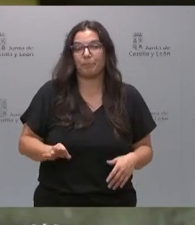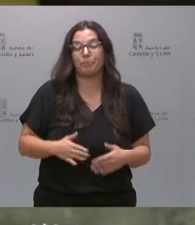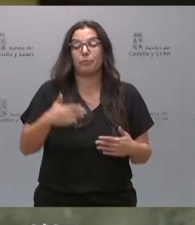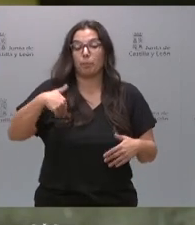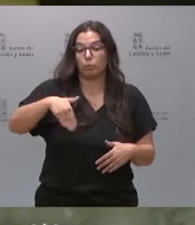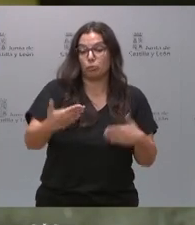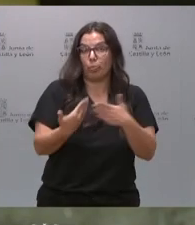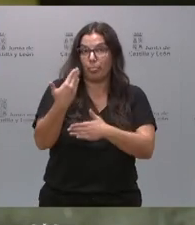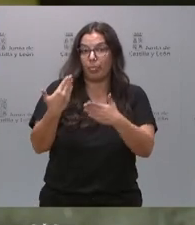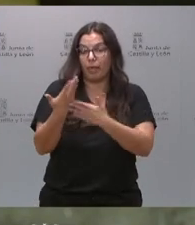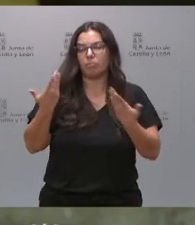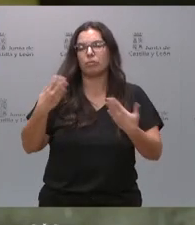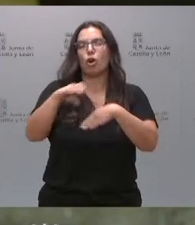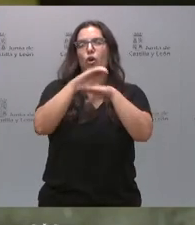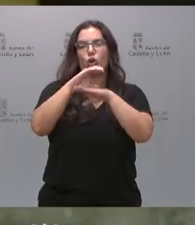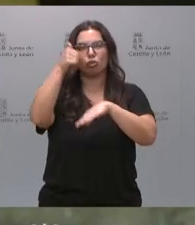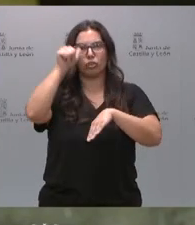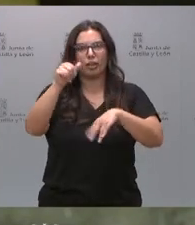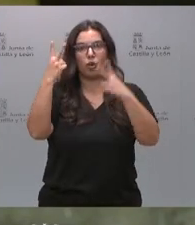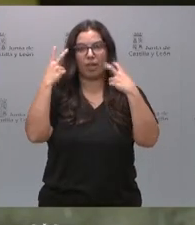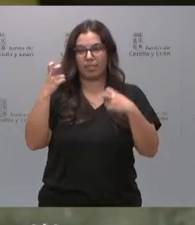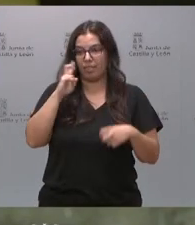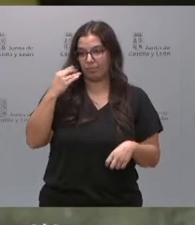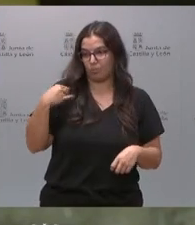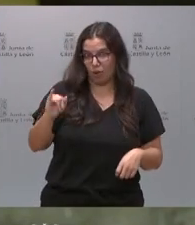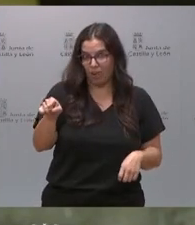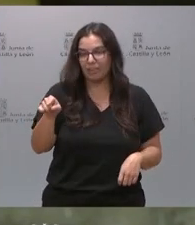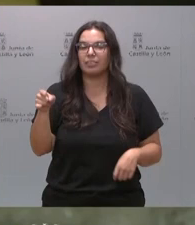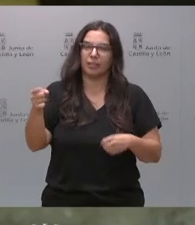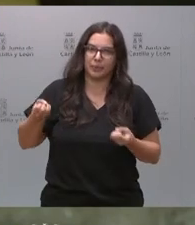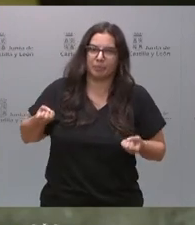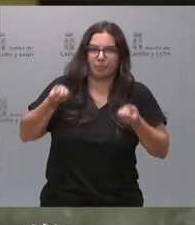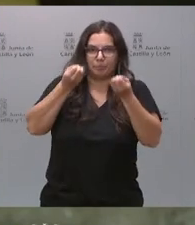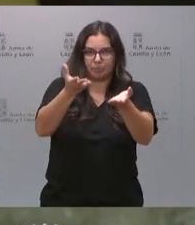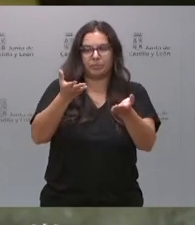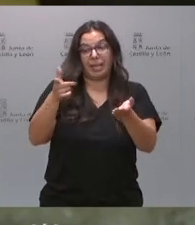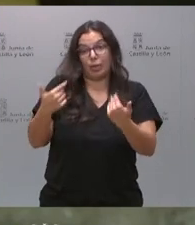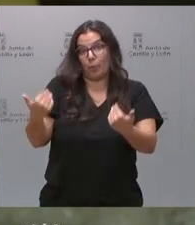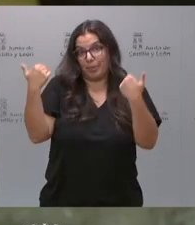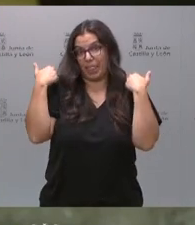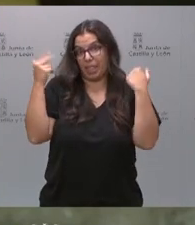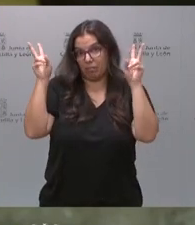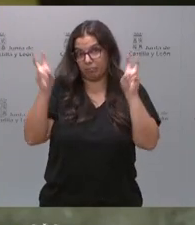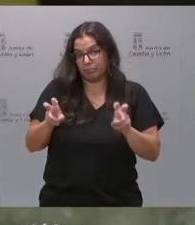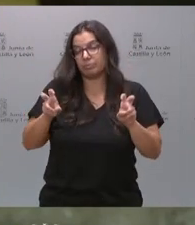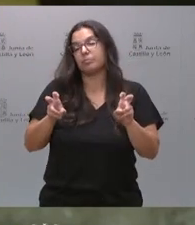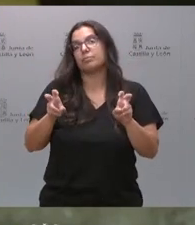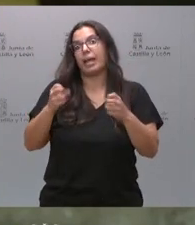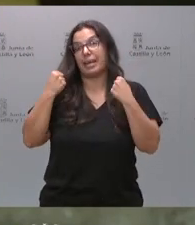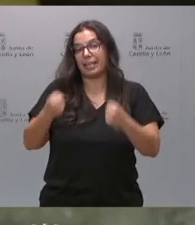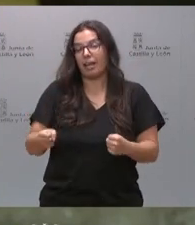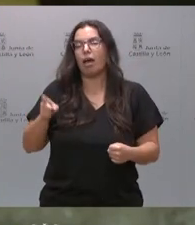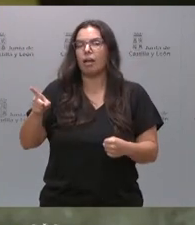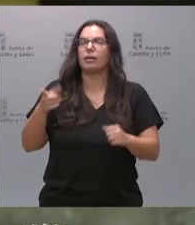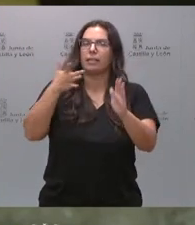próximos días, el consejero de Hacienda, aquí presente, hablará que tiene las competencias en materia de energía,